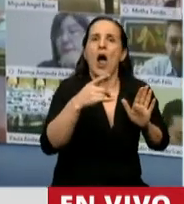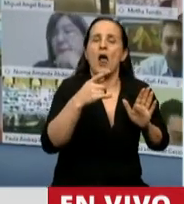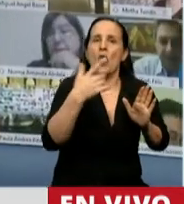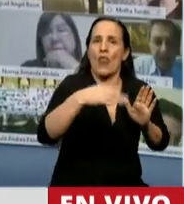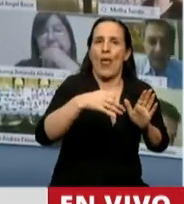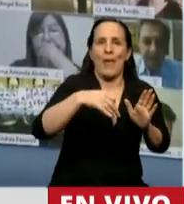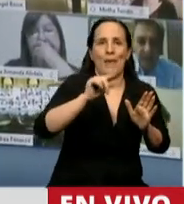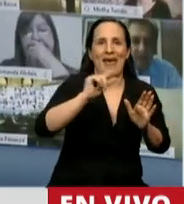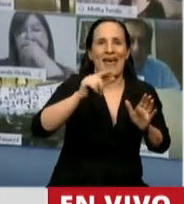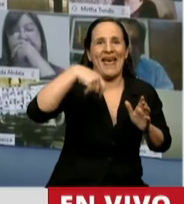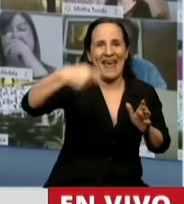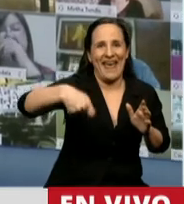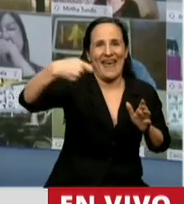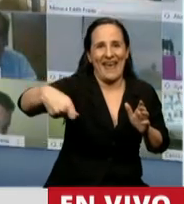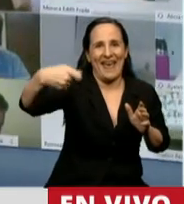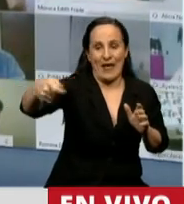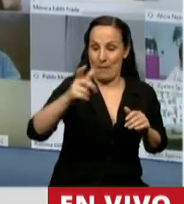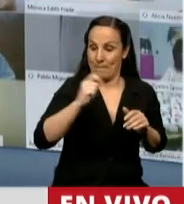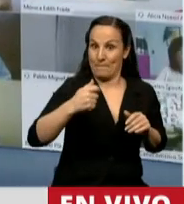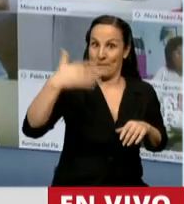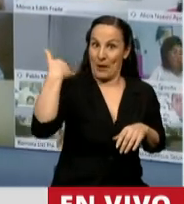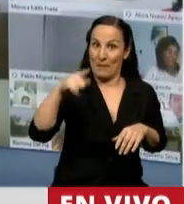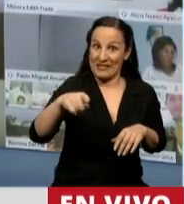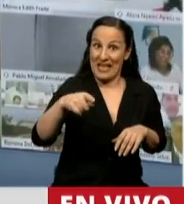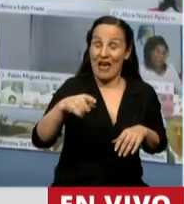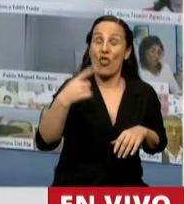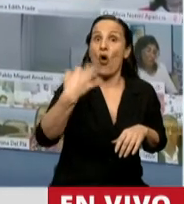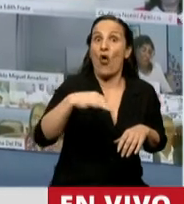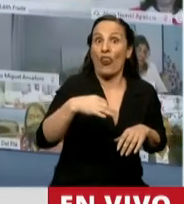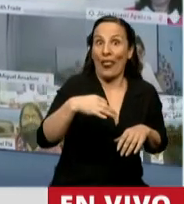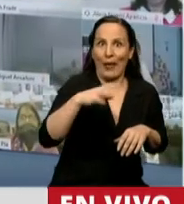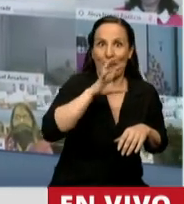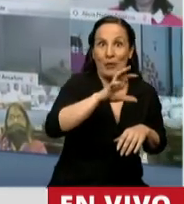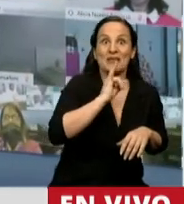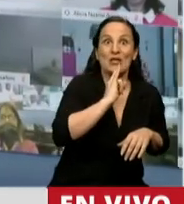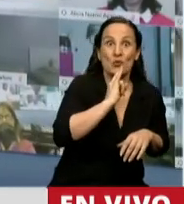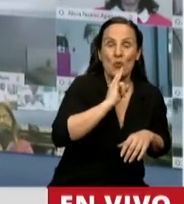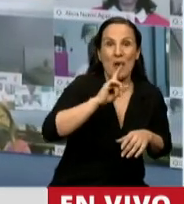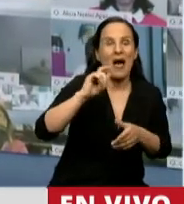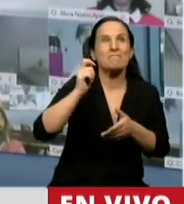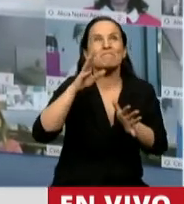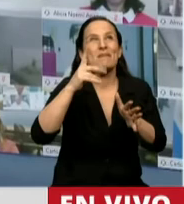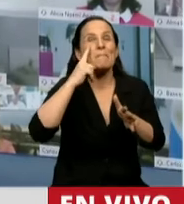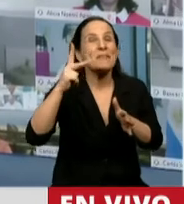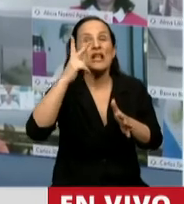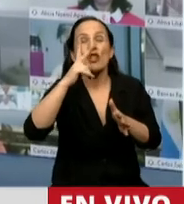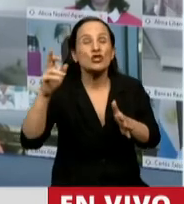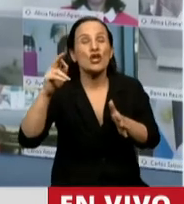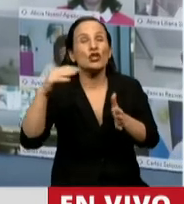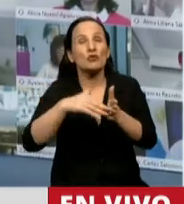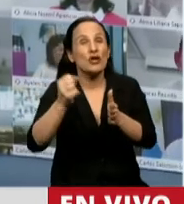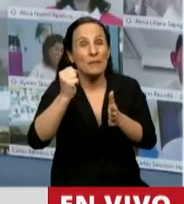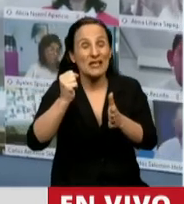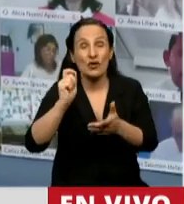esas obligaciones. Bueno, en el mes pasado Tucumán tendría que haber pagado una suma superior a los 1.200 millones de pesos,